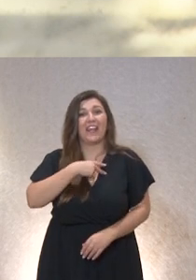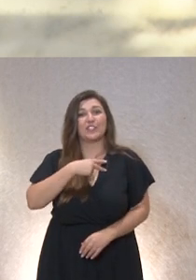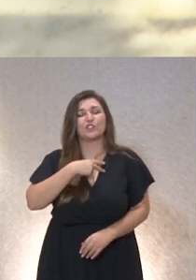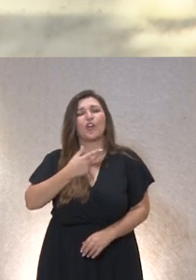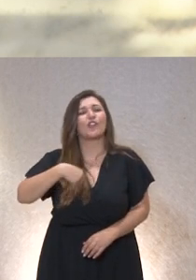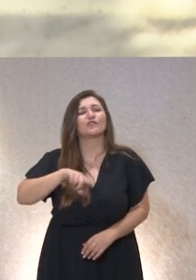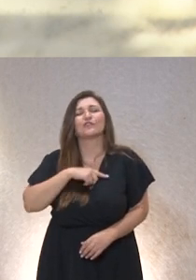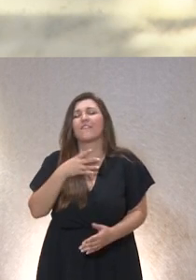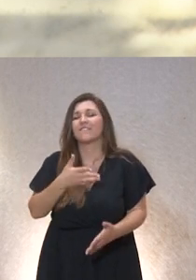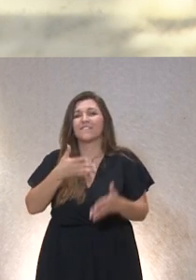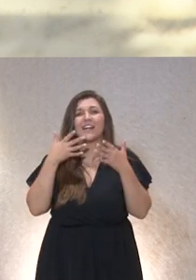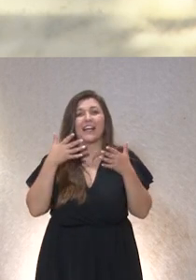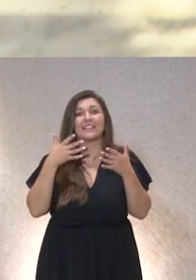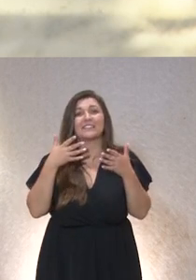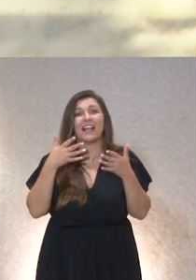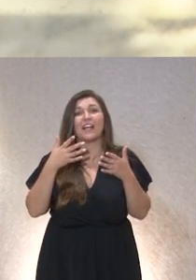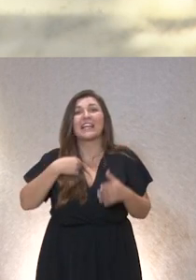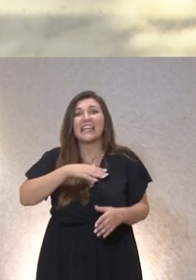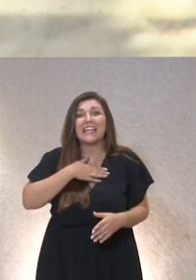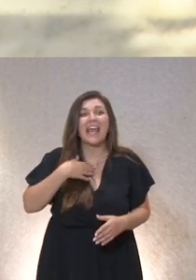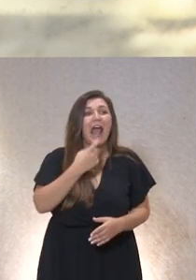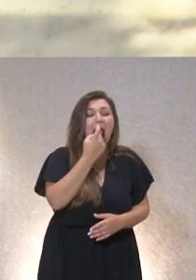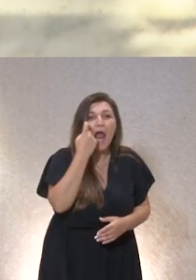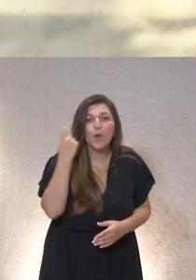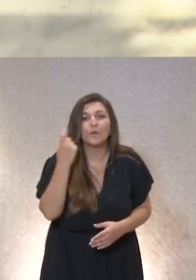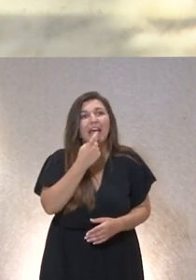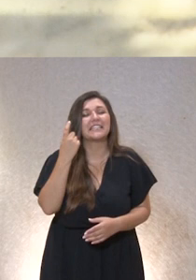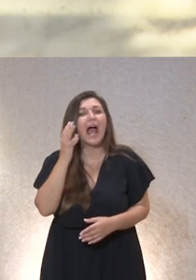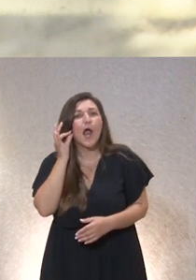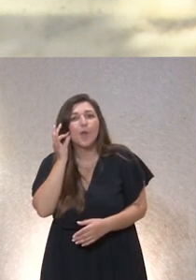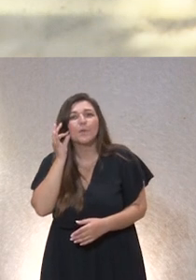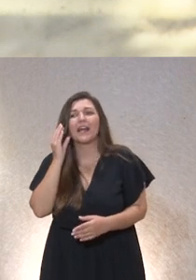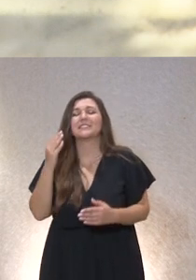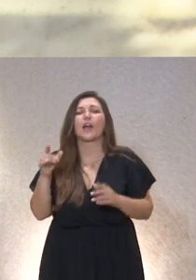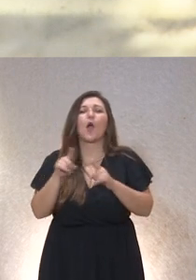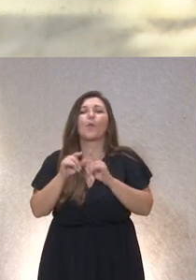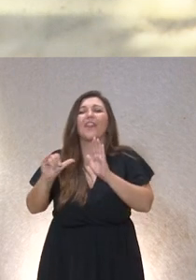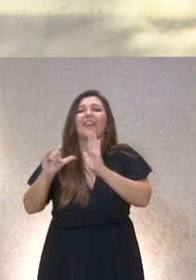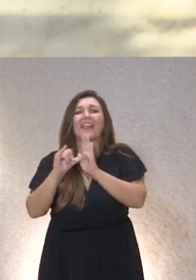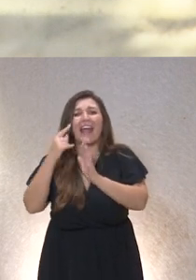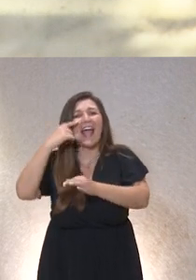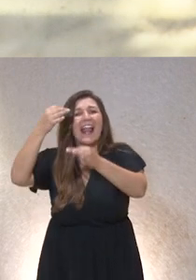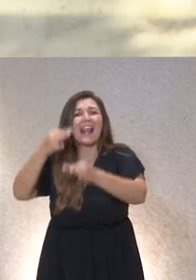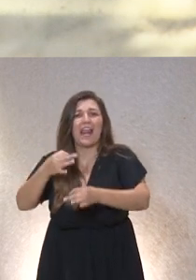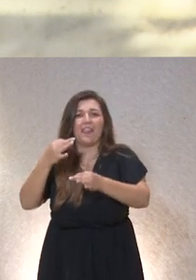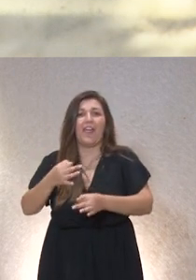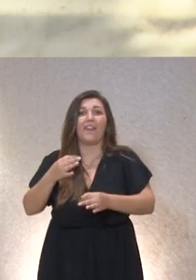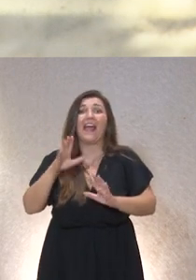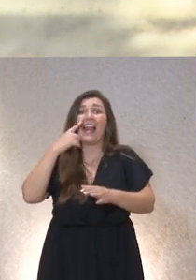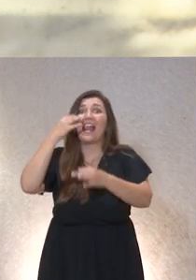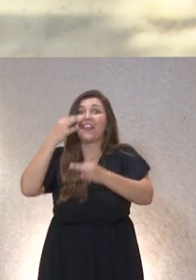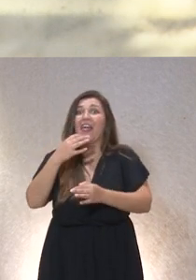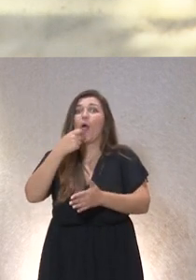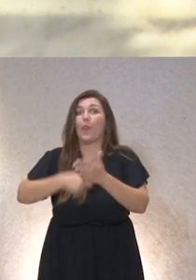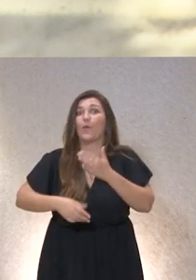que a nosotros nos encanta que es acercar a nuestros alumnos y a nuestras alumnas a la realidad y sobre todo cuando la realidad tiene cierta dureza la